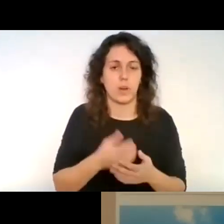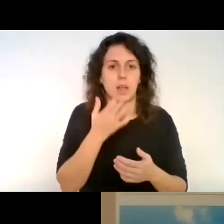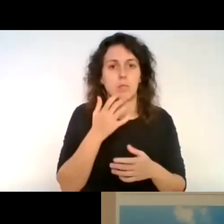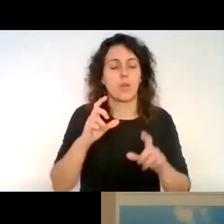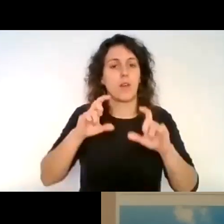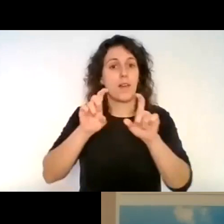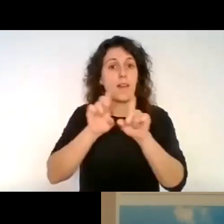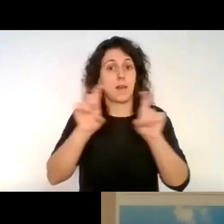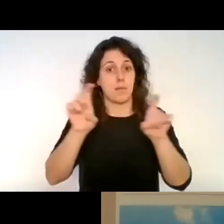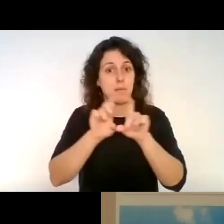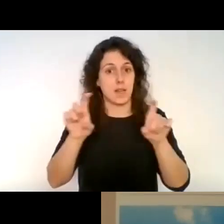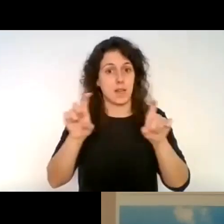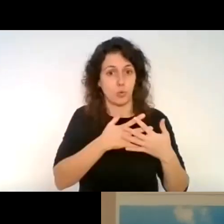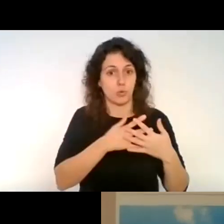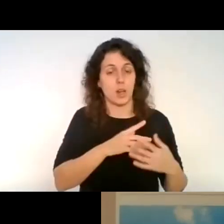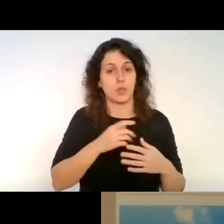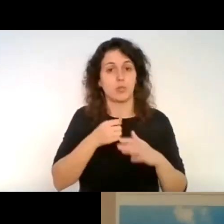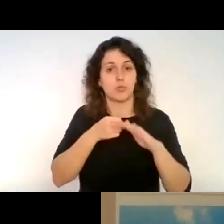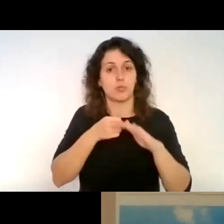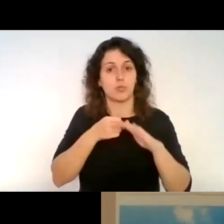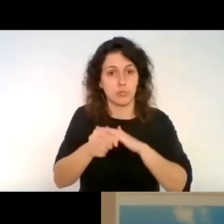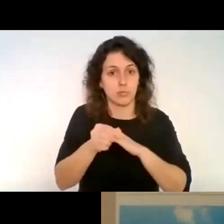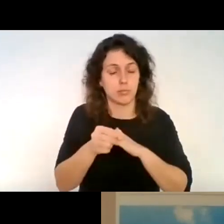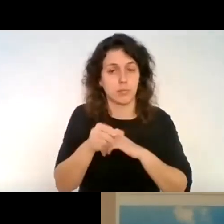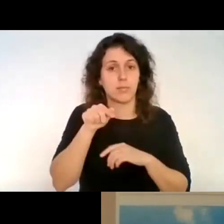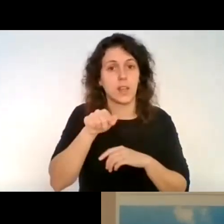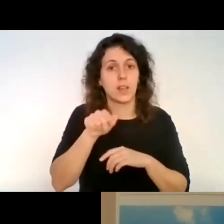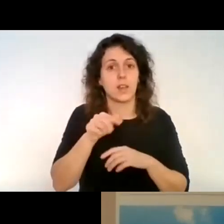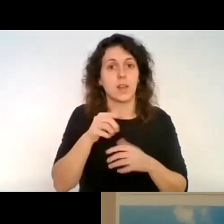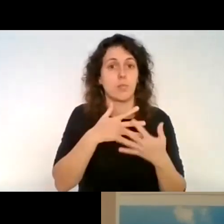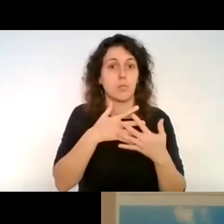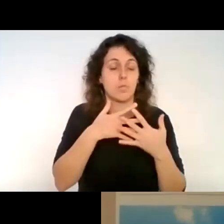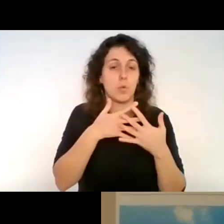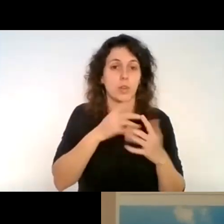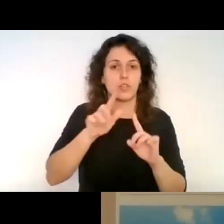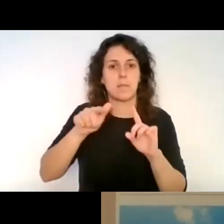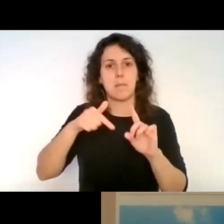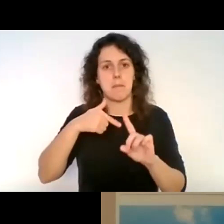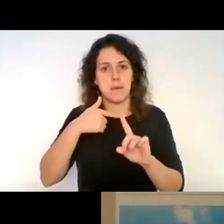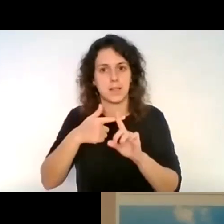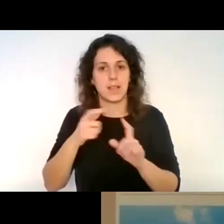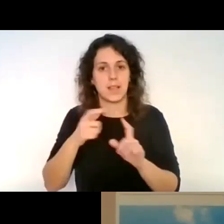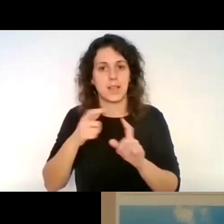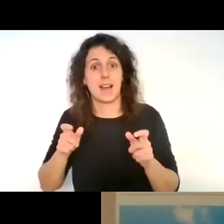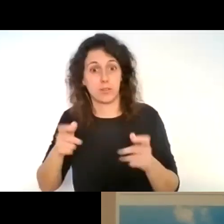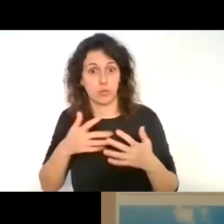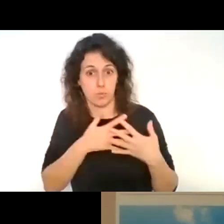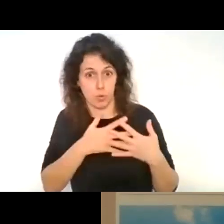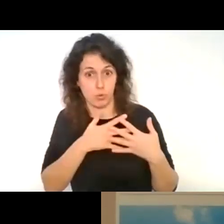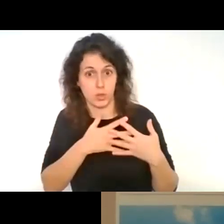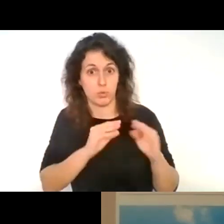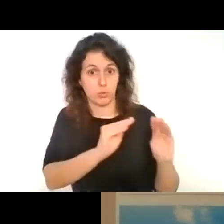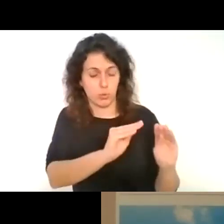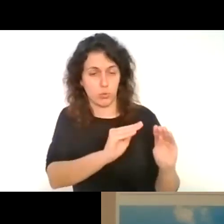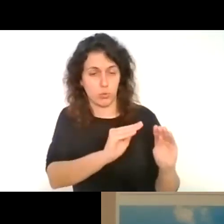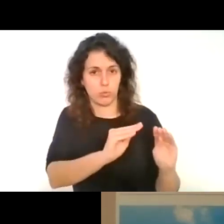aportan voluntarios y además de aportar los voluntarios, cubren los gastos de esos voluntarios y parte de